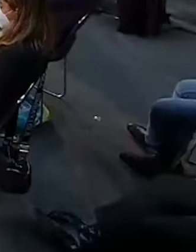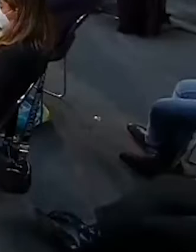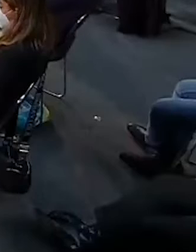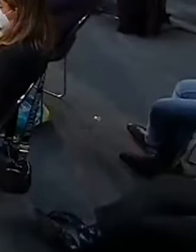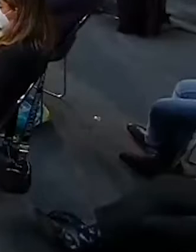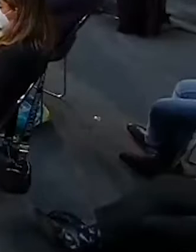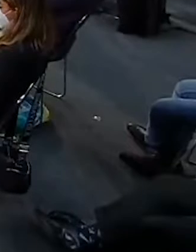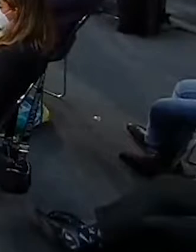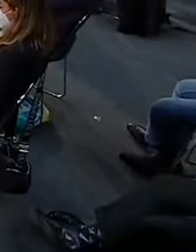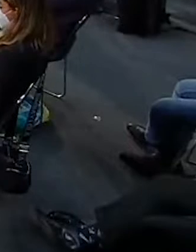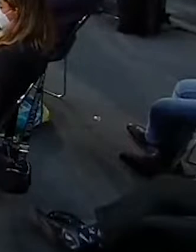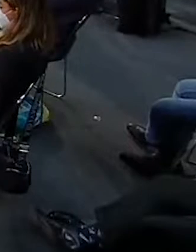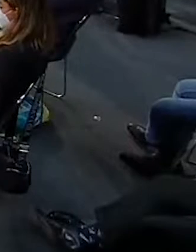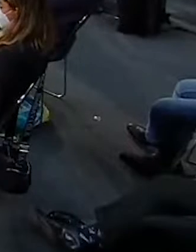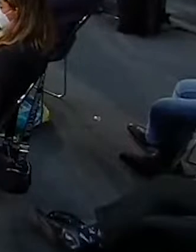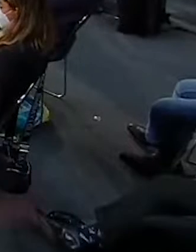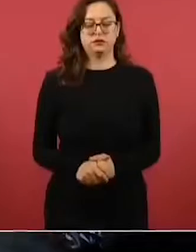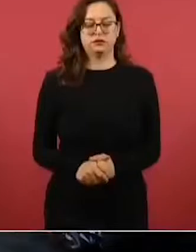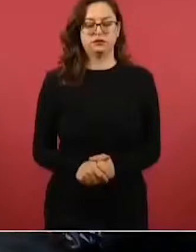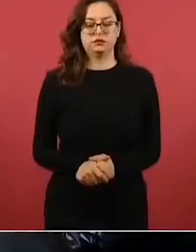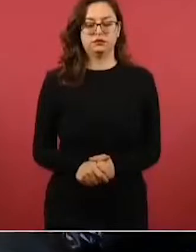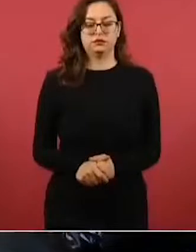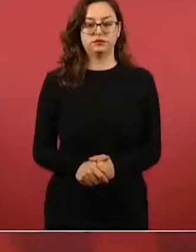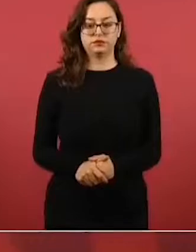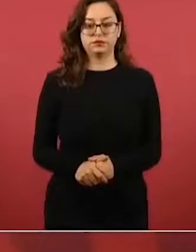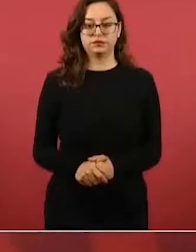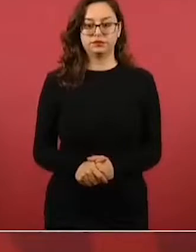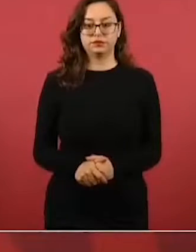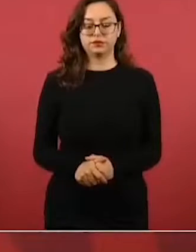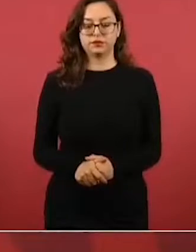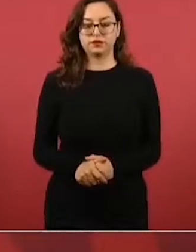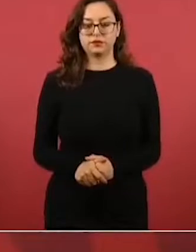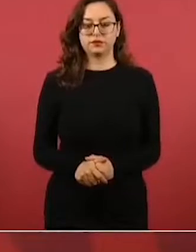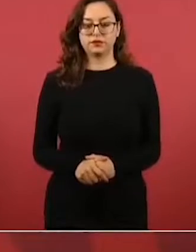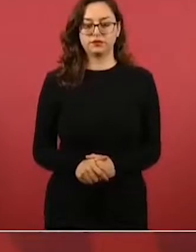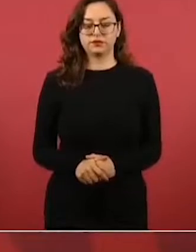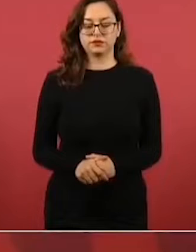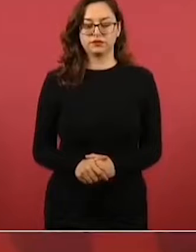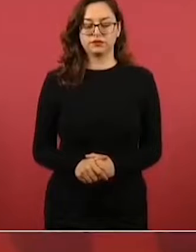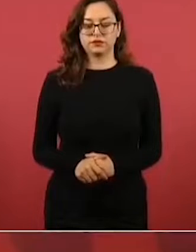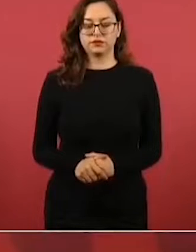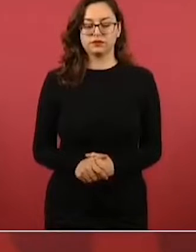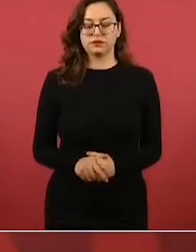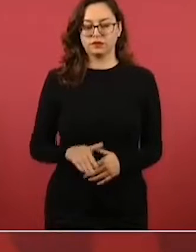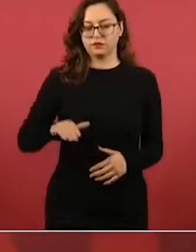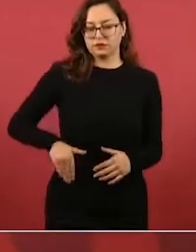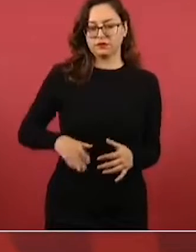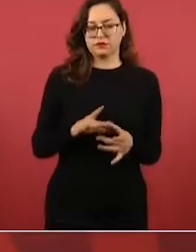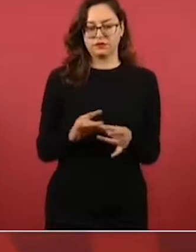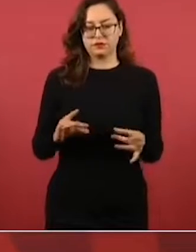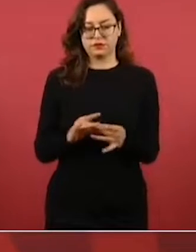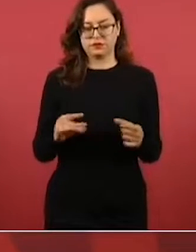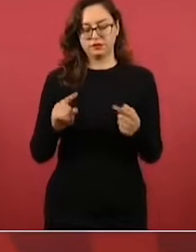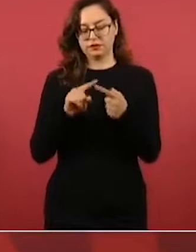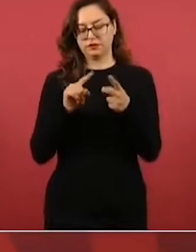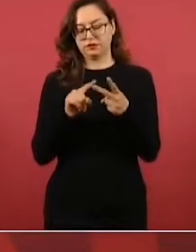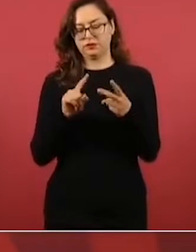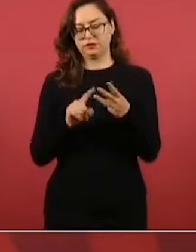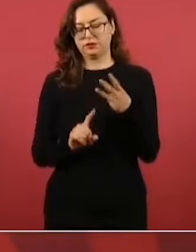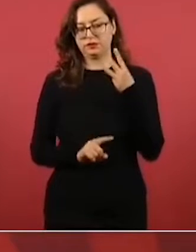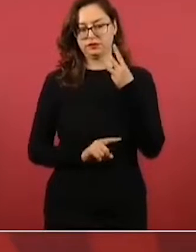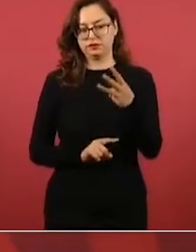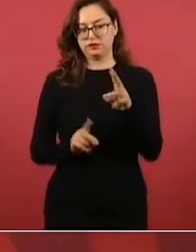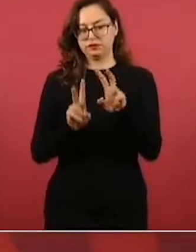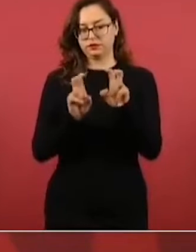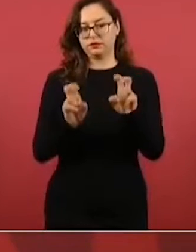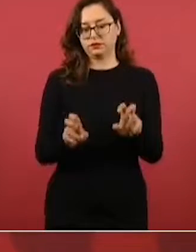Andrés Manuel López Obrador, presidente de México, descartó recesión económica en el país para el 2023, tal y como lo señaló Moody's